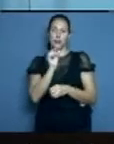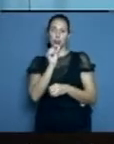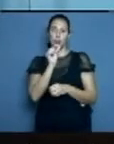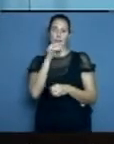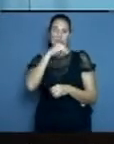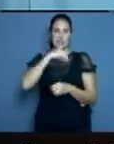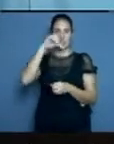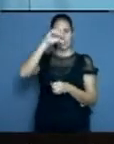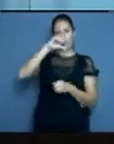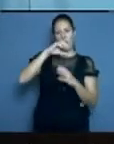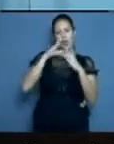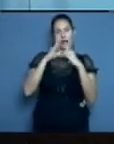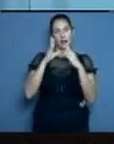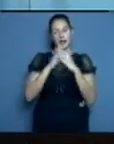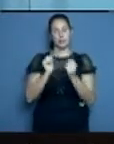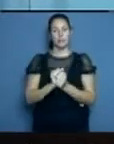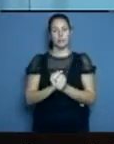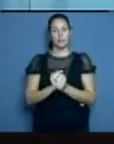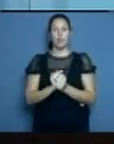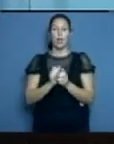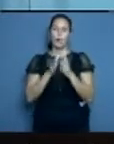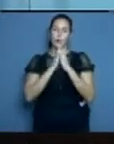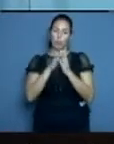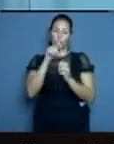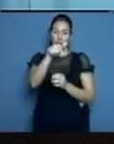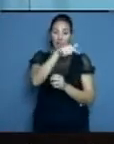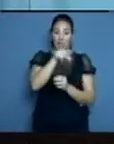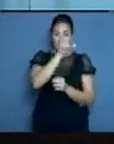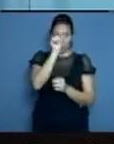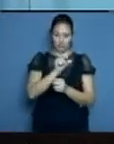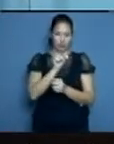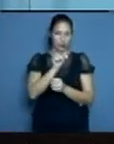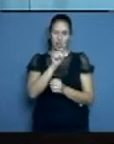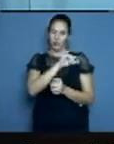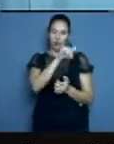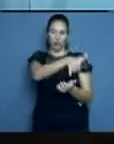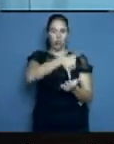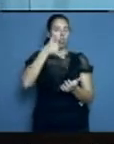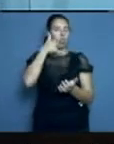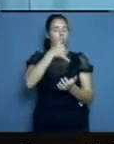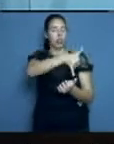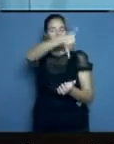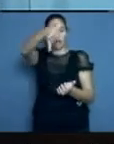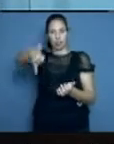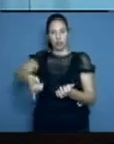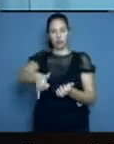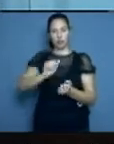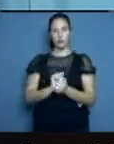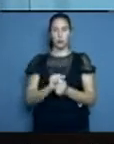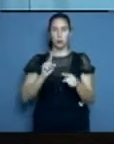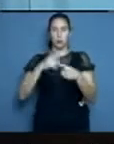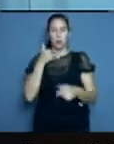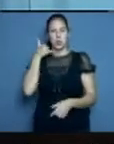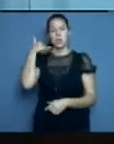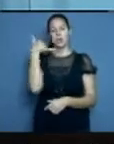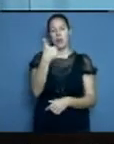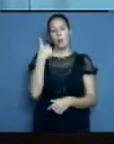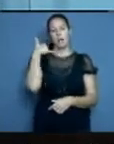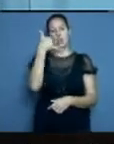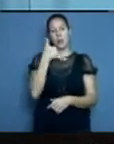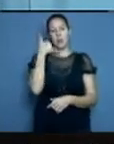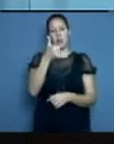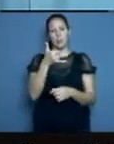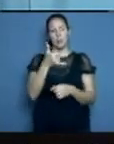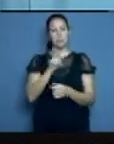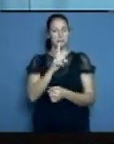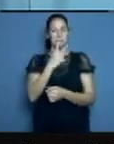favor, que no descuelguen más los teléfonos, que se haga un muestreo constante. Usted llama y dan fuera de servicio, y esto es